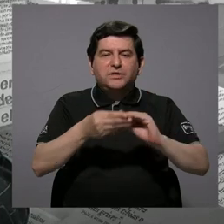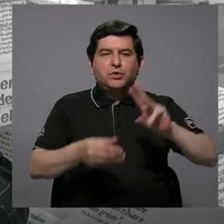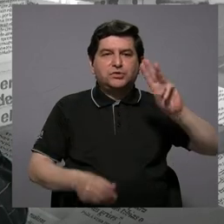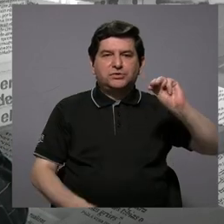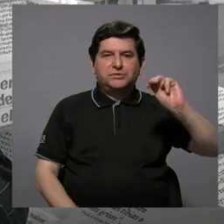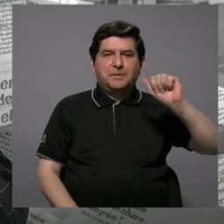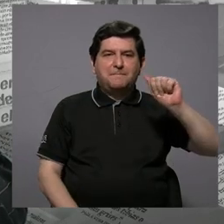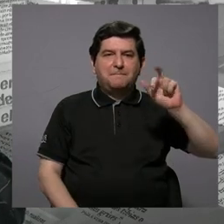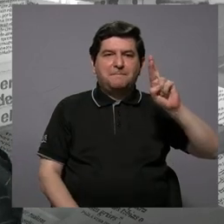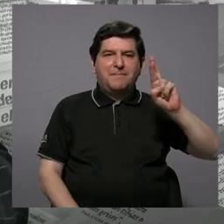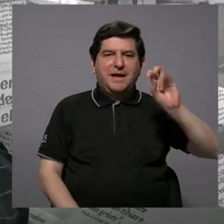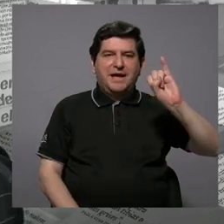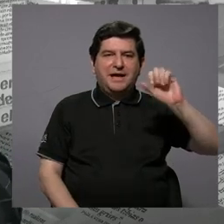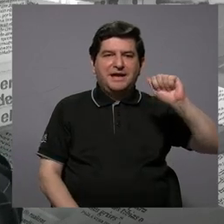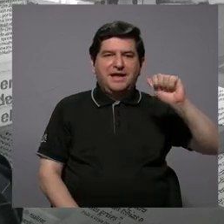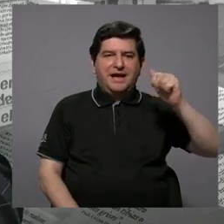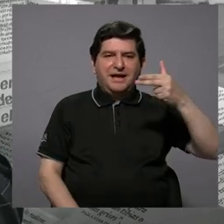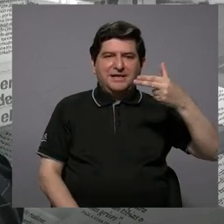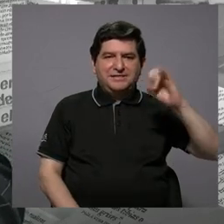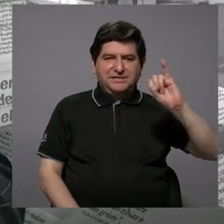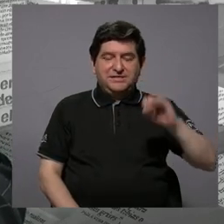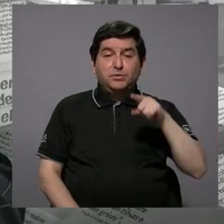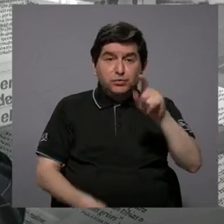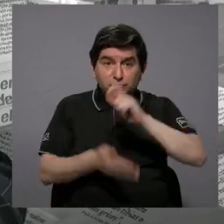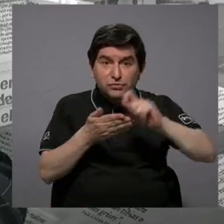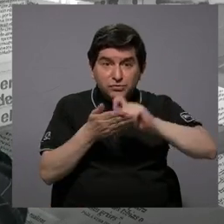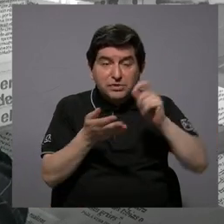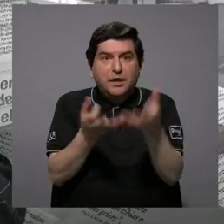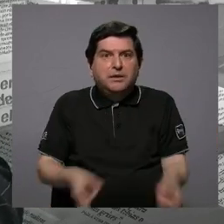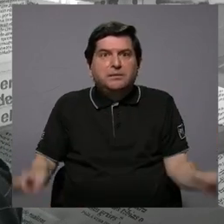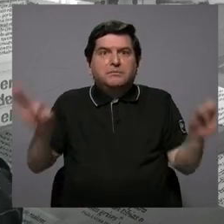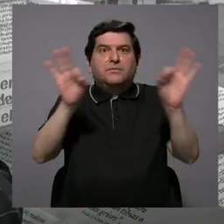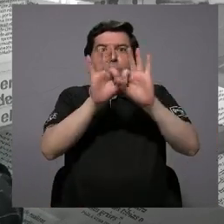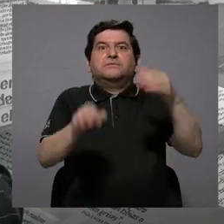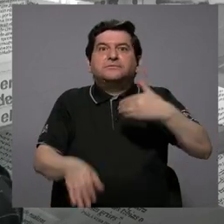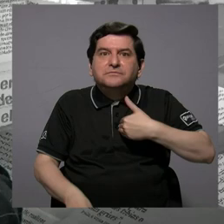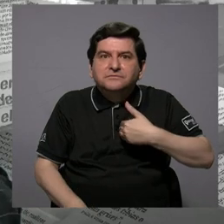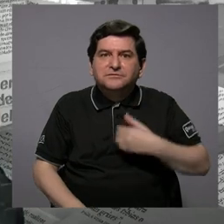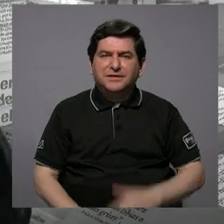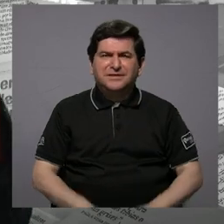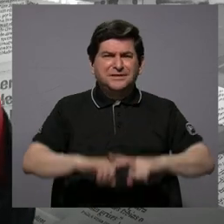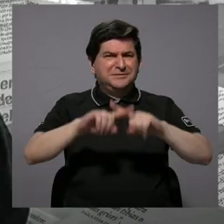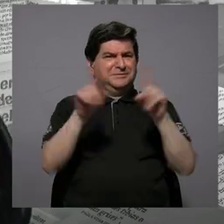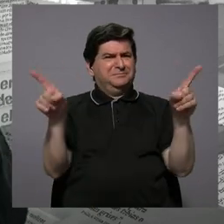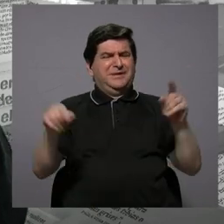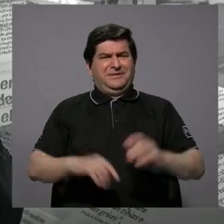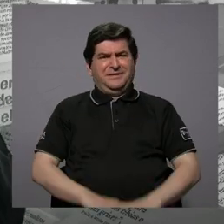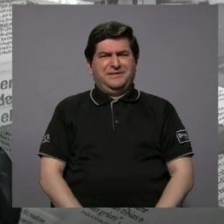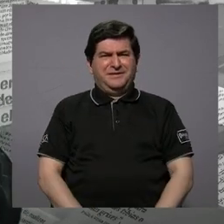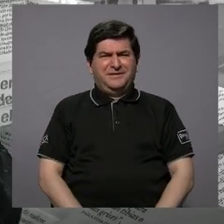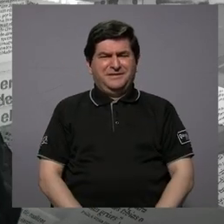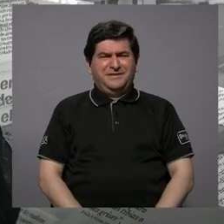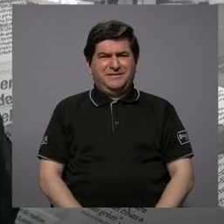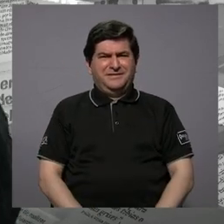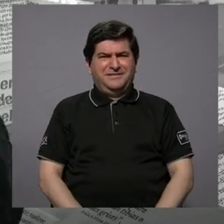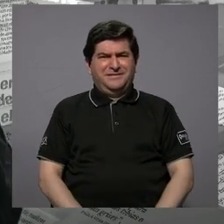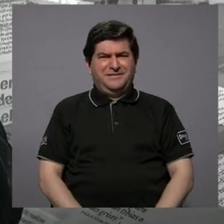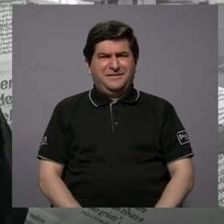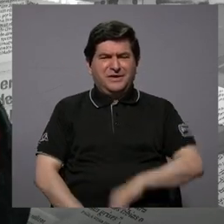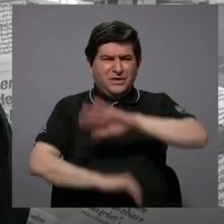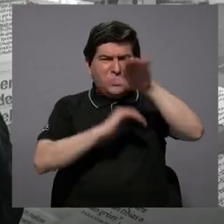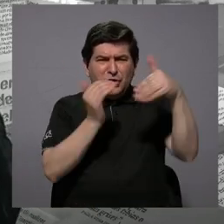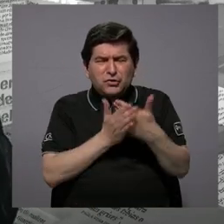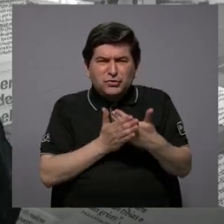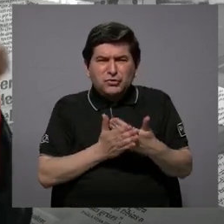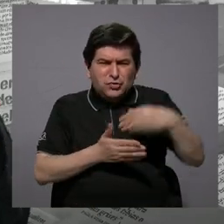usted tiene anotaciones importantes, pero ¿por qué sacar todo